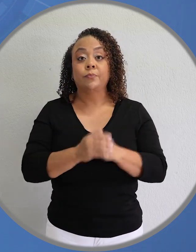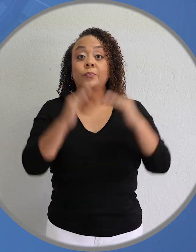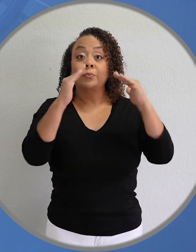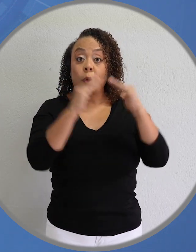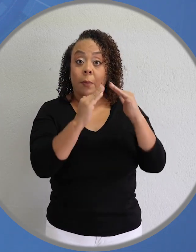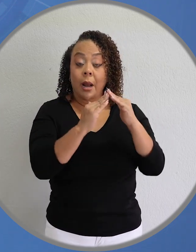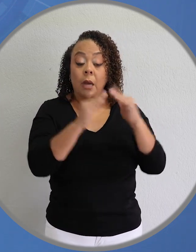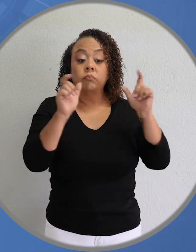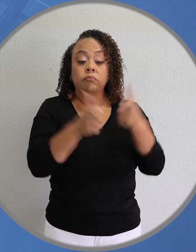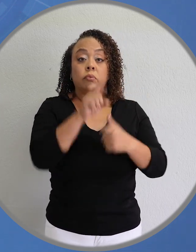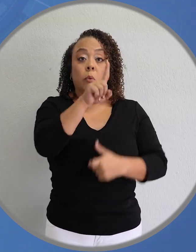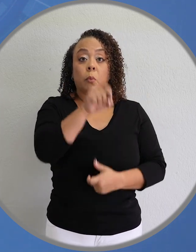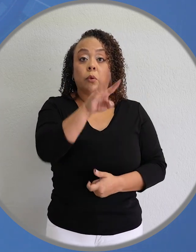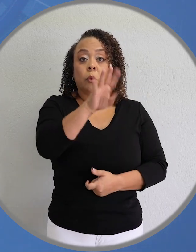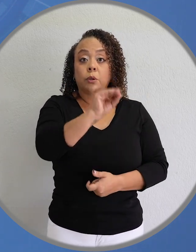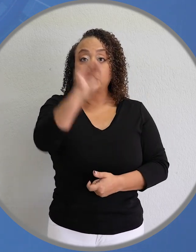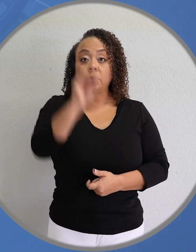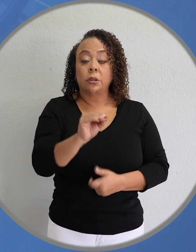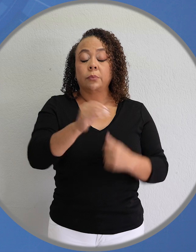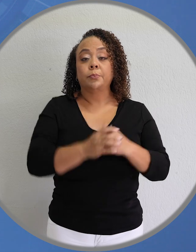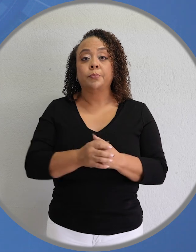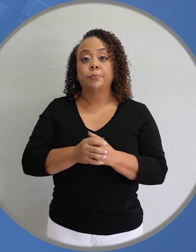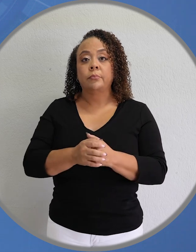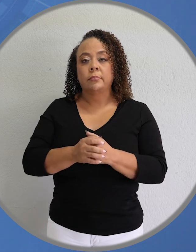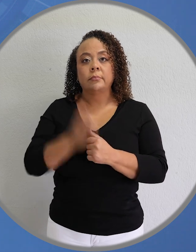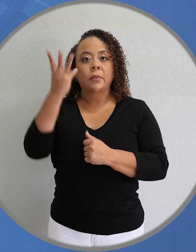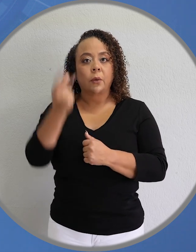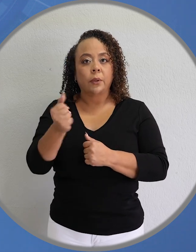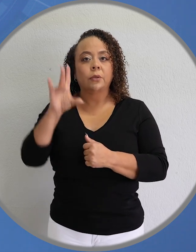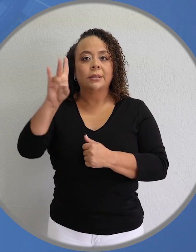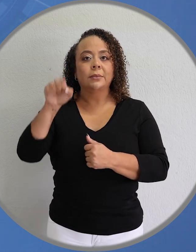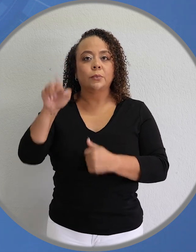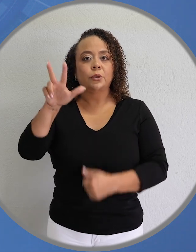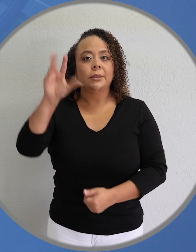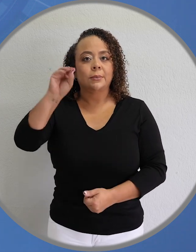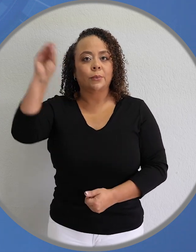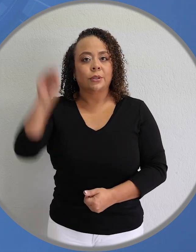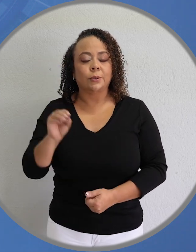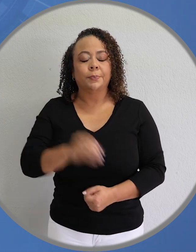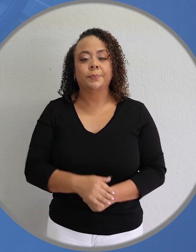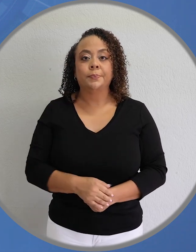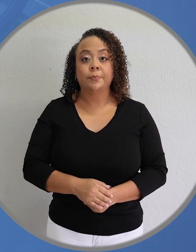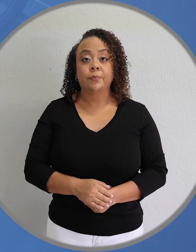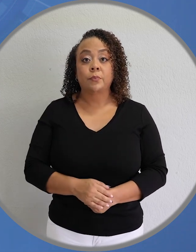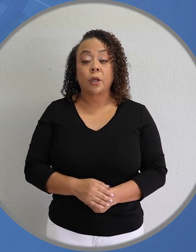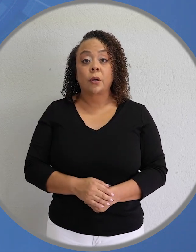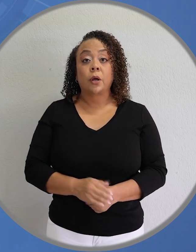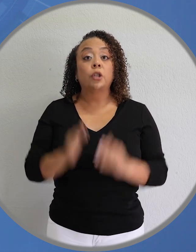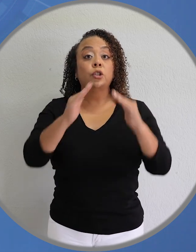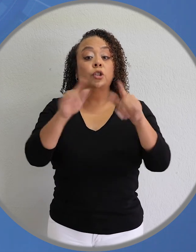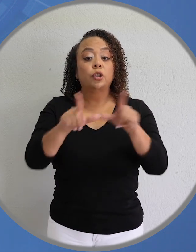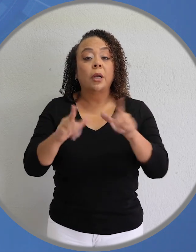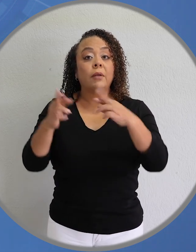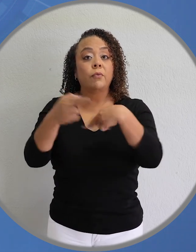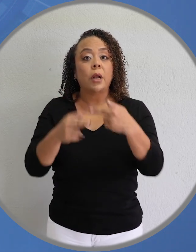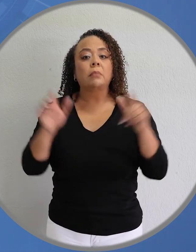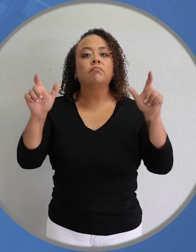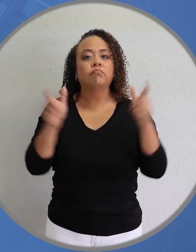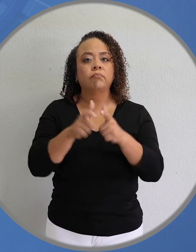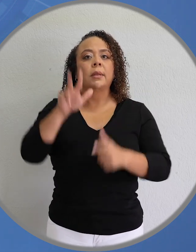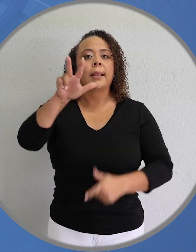En la zona urbana bajó 1.4 puntos porcentuales, llegando a 7.3%, mientras que en la zona rural